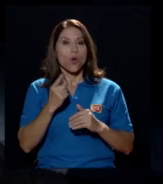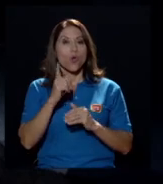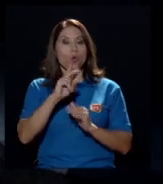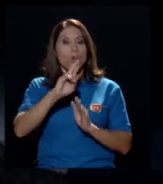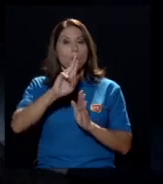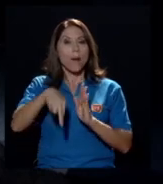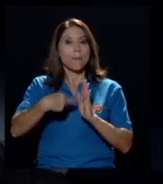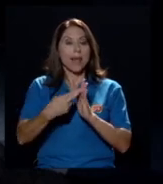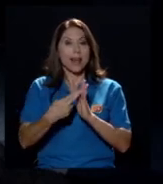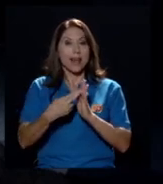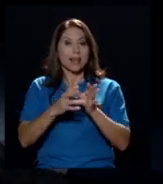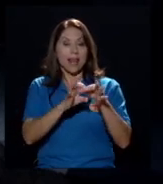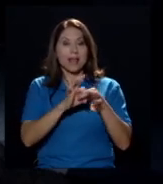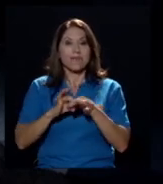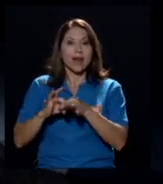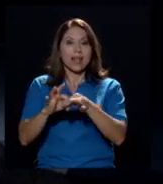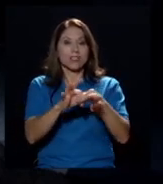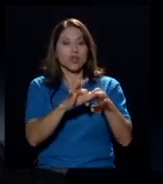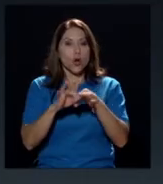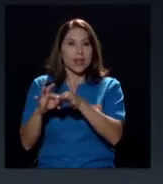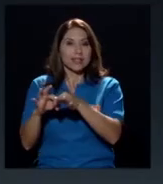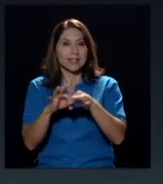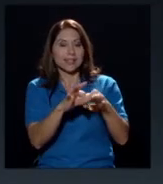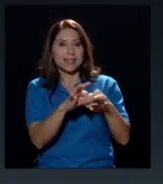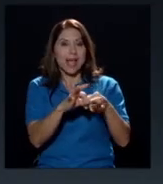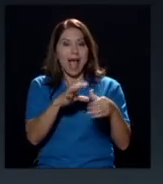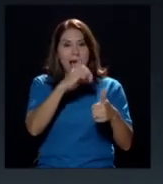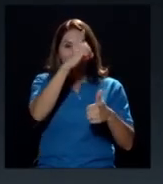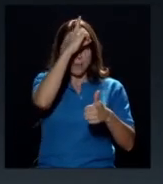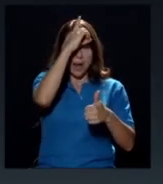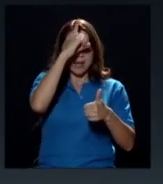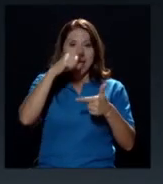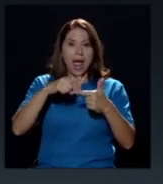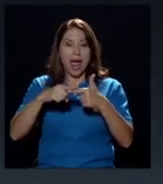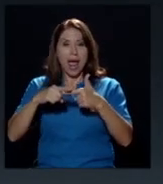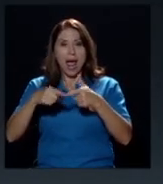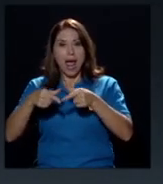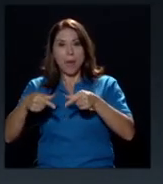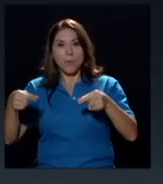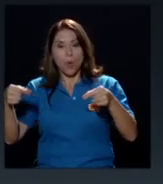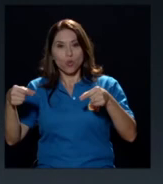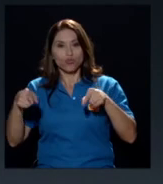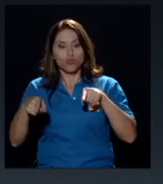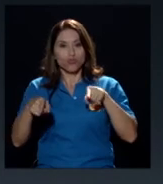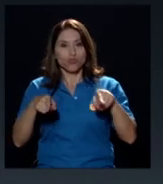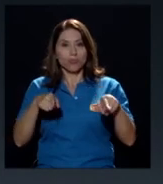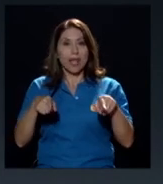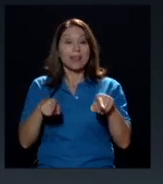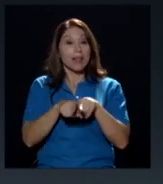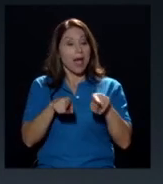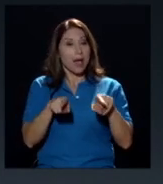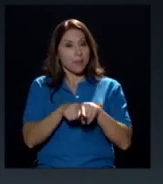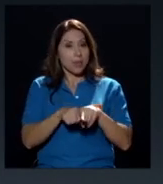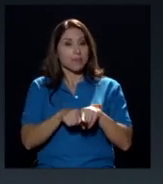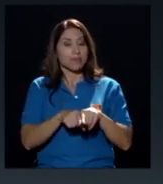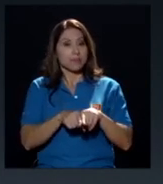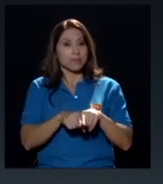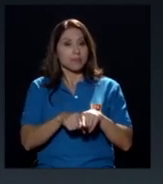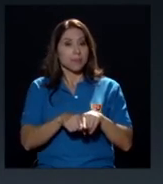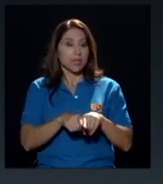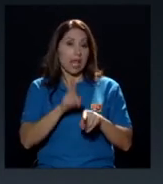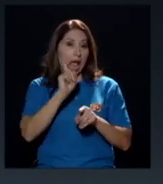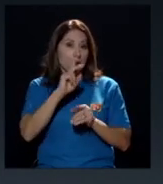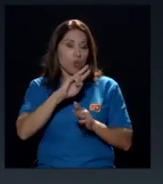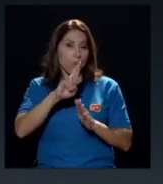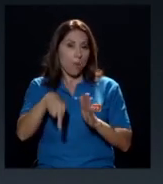de las relaciones Alemania-Japón también de suerte que hay un papel y